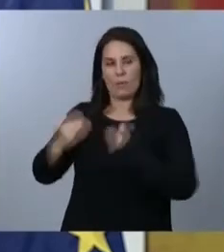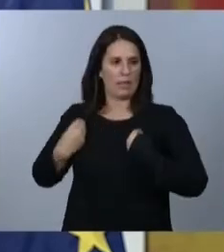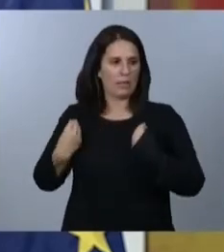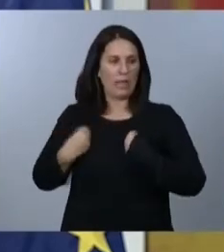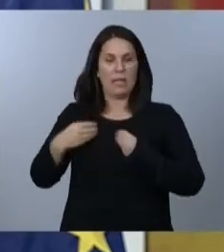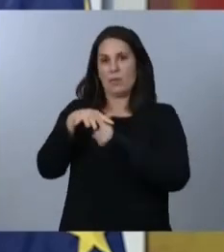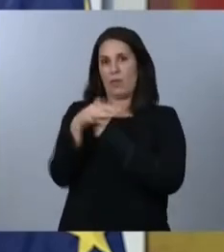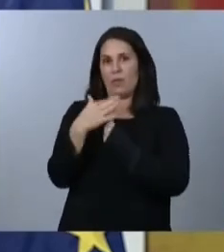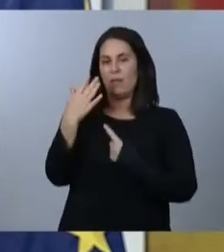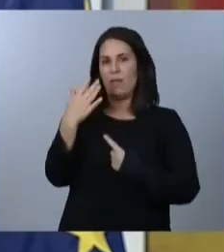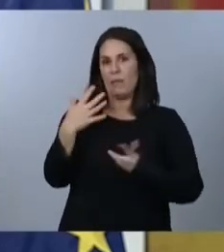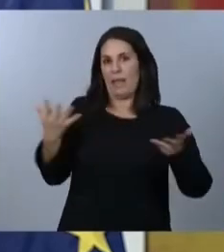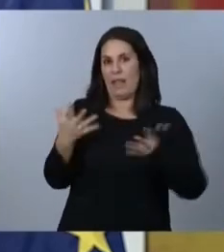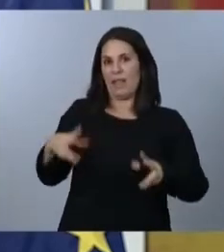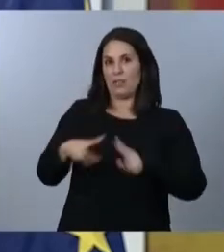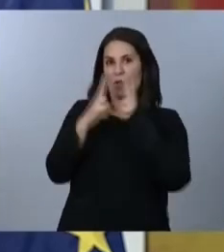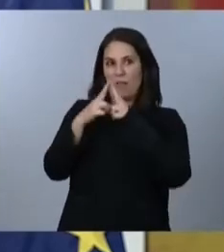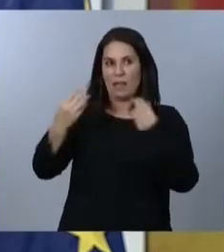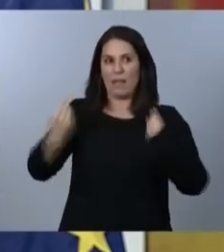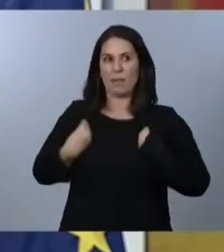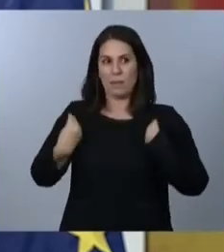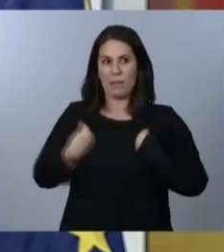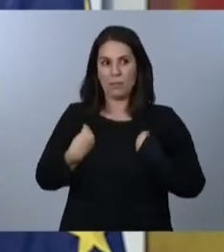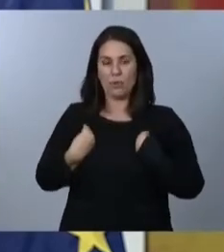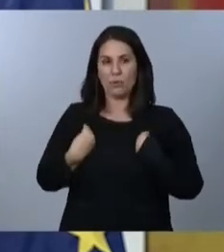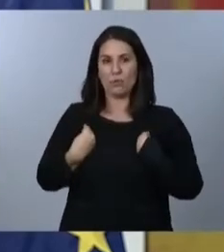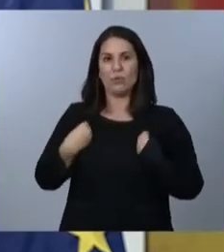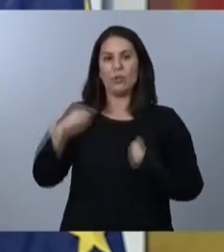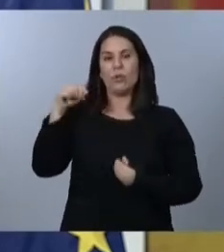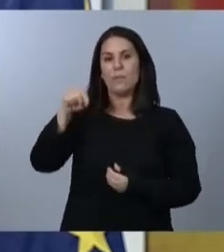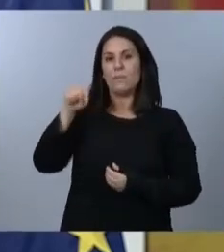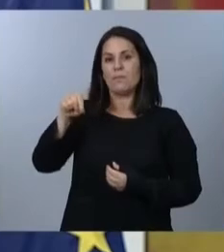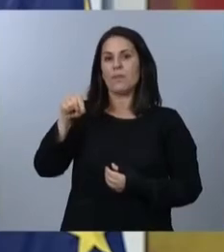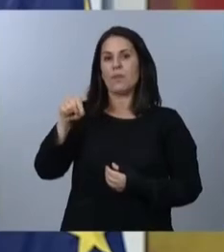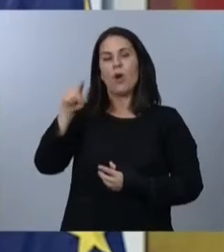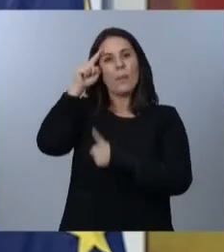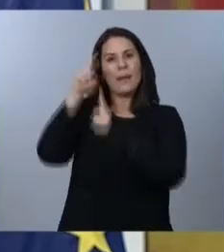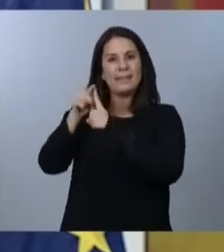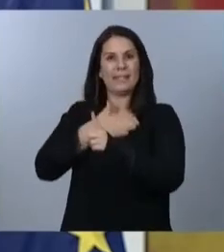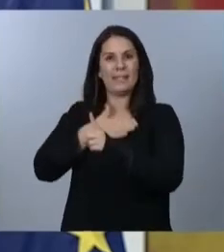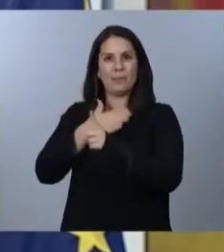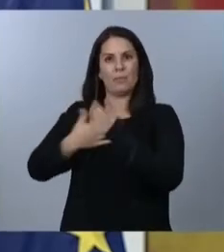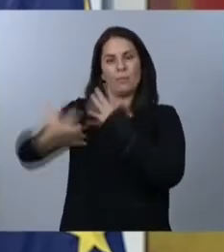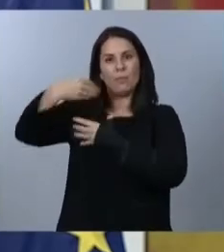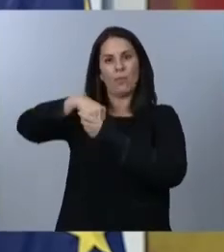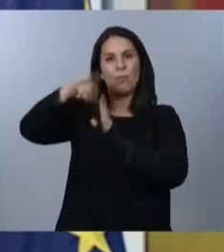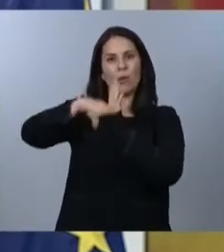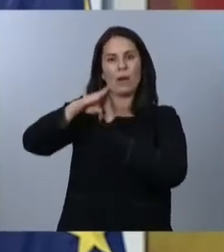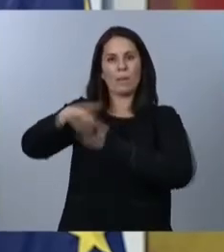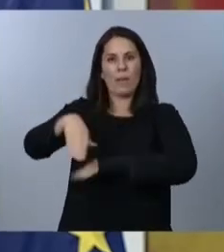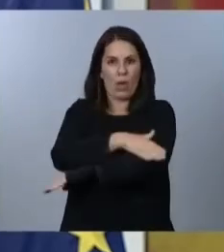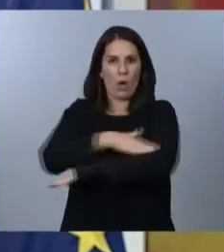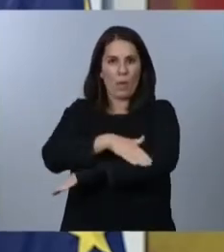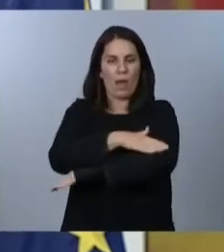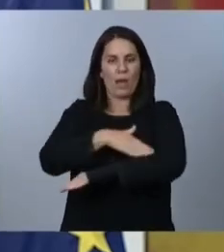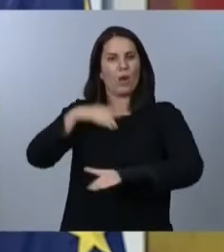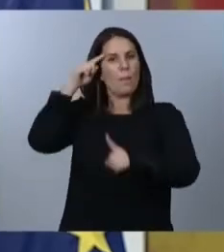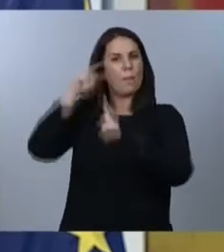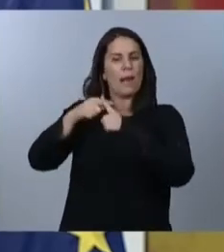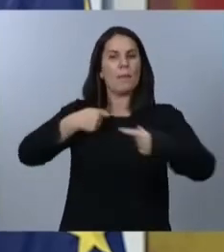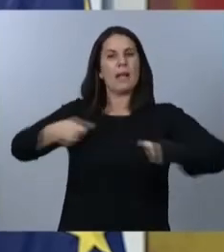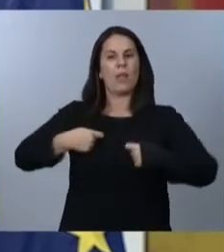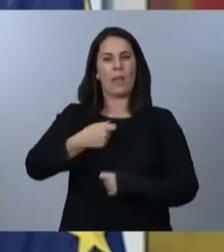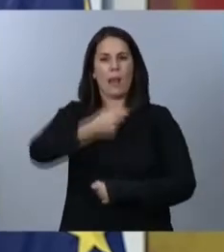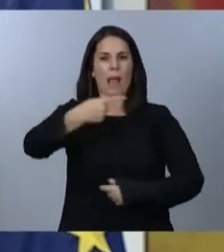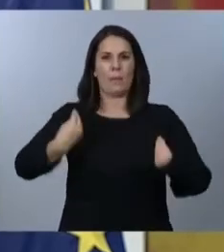vivimos nos obliga a acelerar el objetivo que nos habíamos marcado en el programa de Gobierno de intervenir el mercado de la vivienda para regular